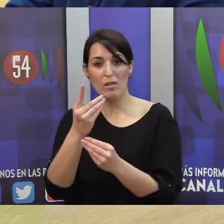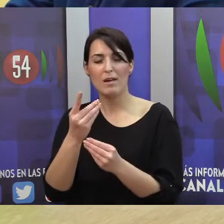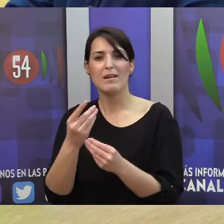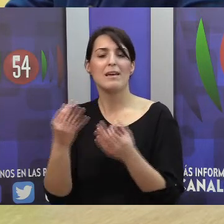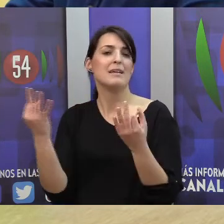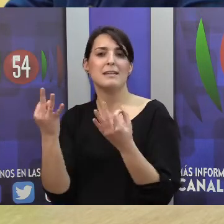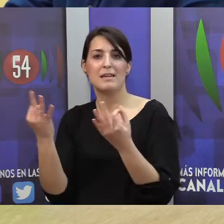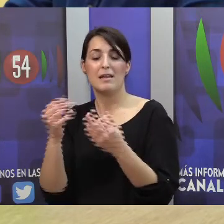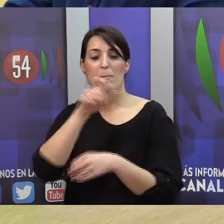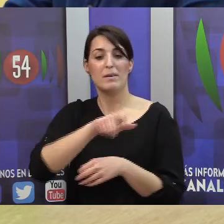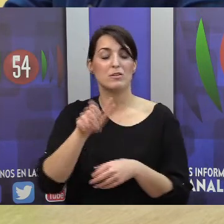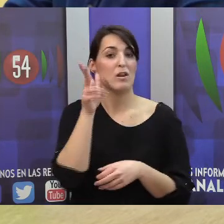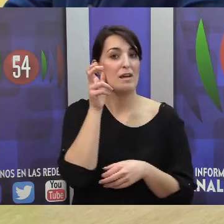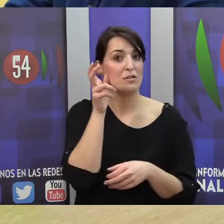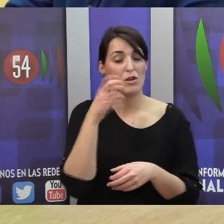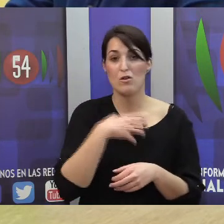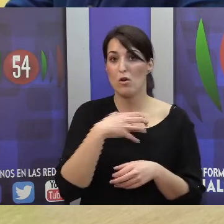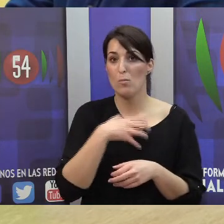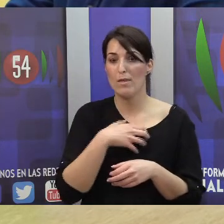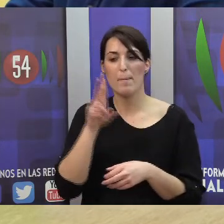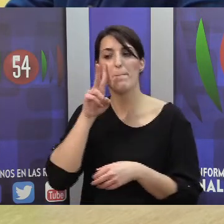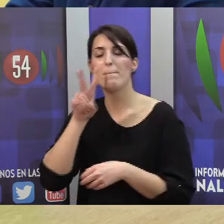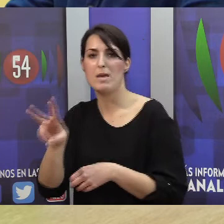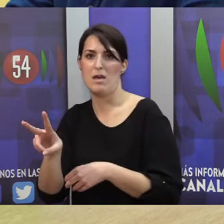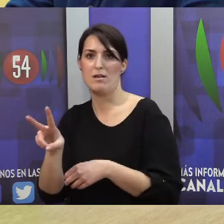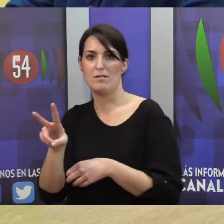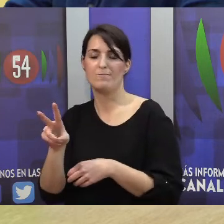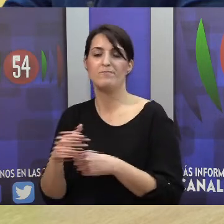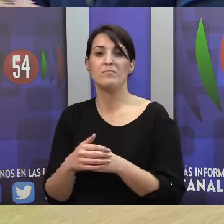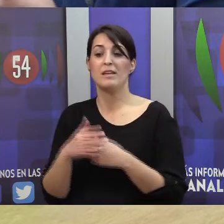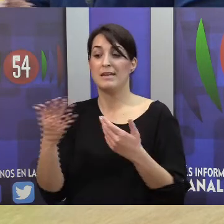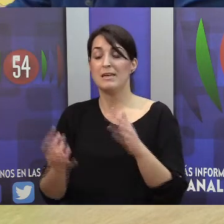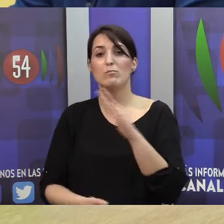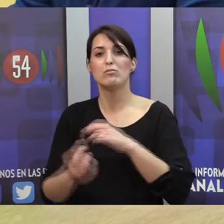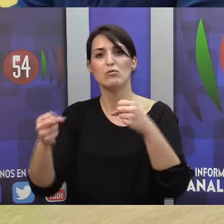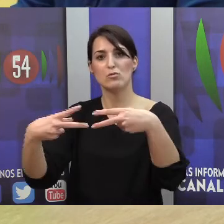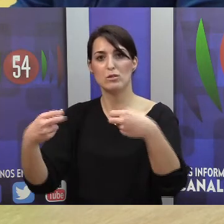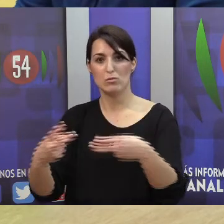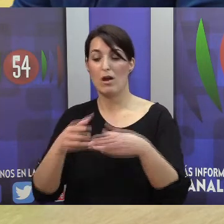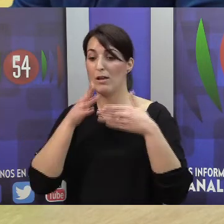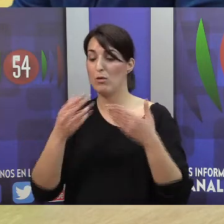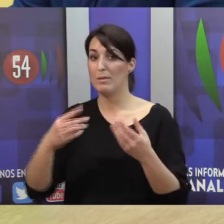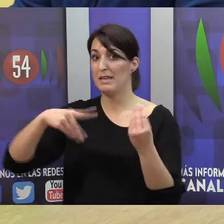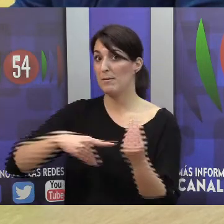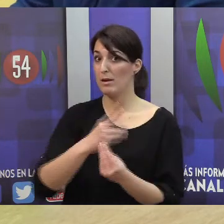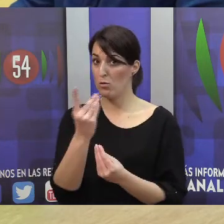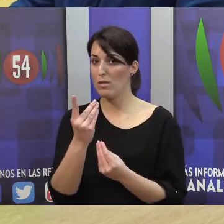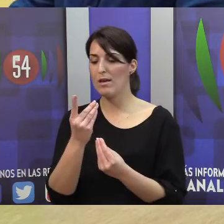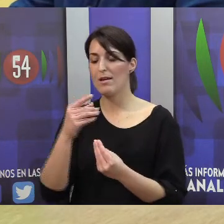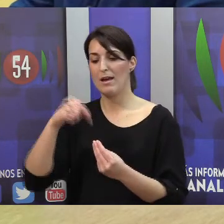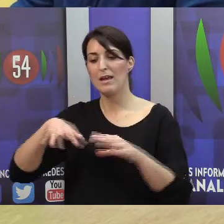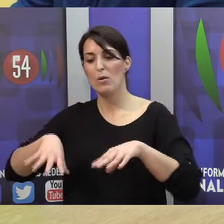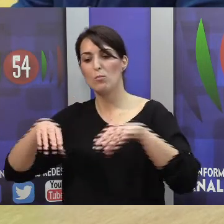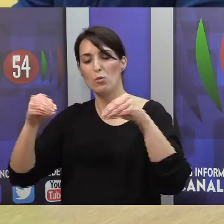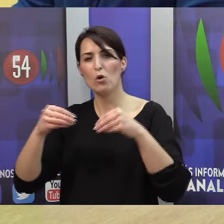las otras personas, y así nace el subtitulado. Actualmente, como dices, Mira lo que te digo, y desde Burgos se hace el